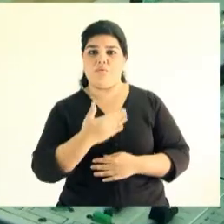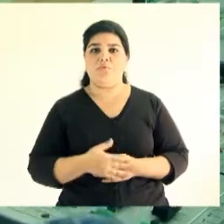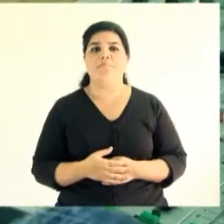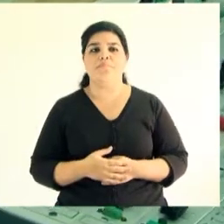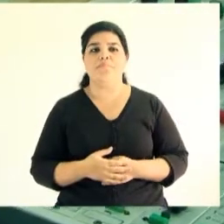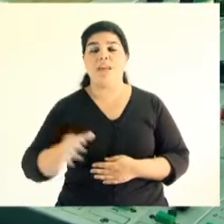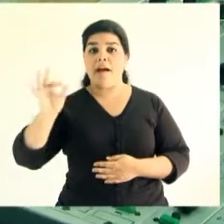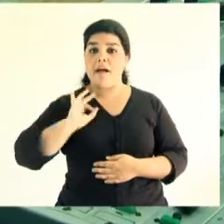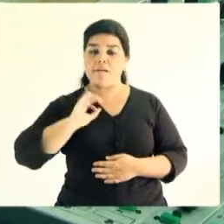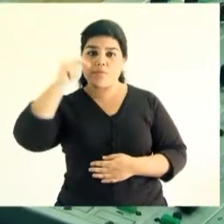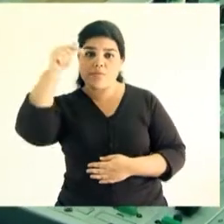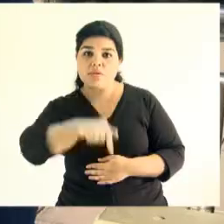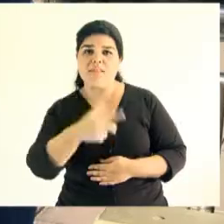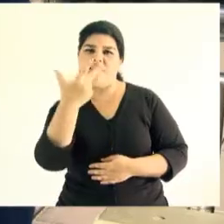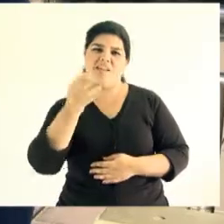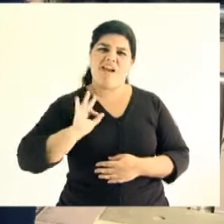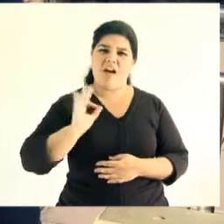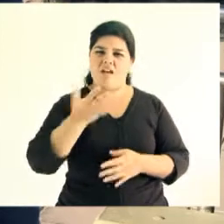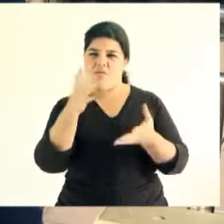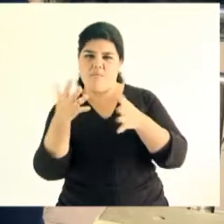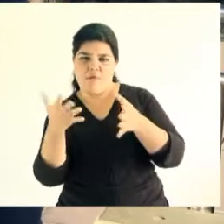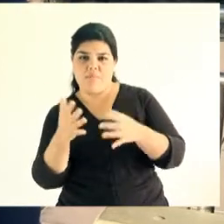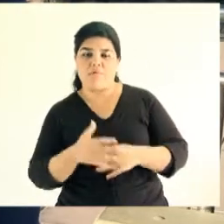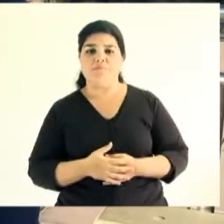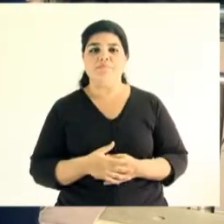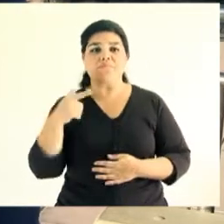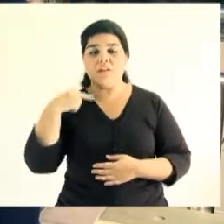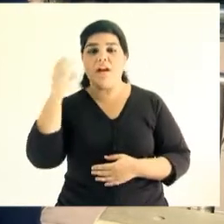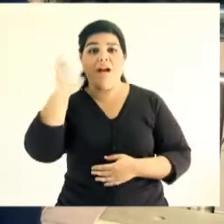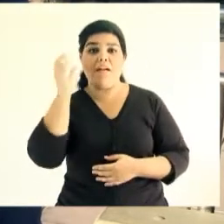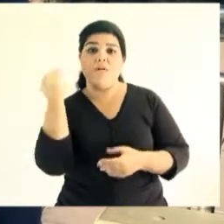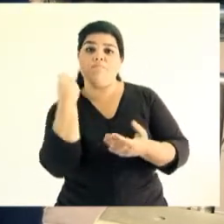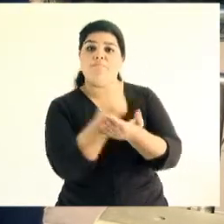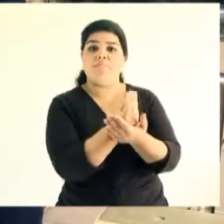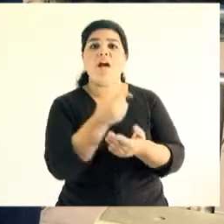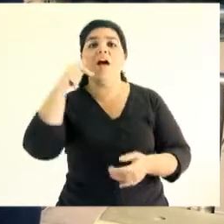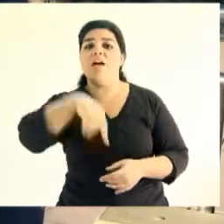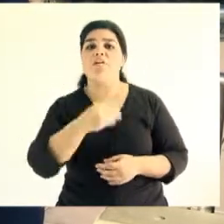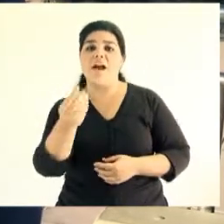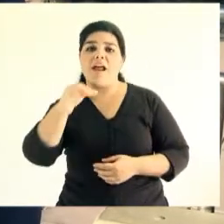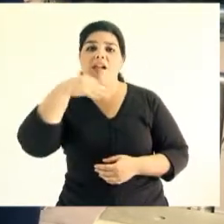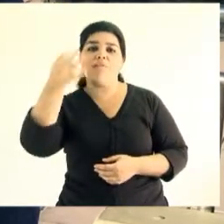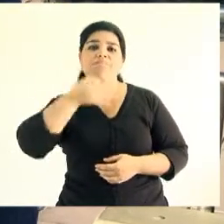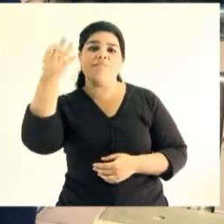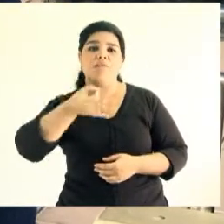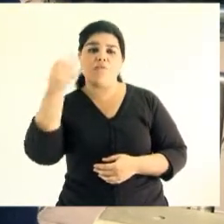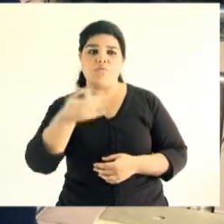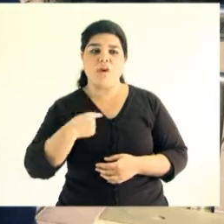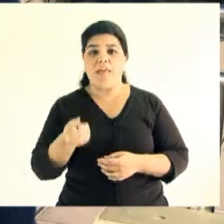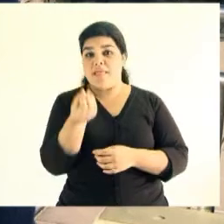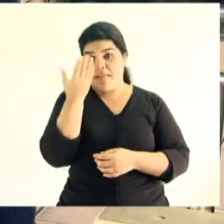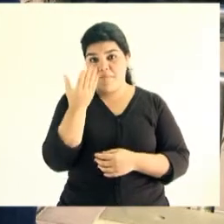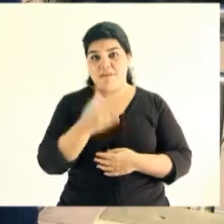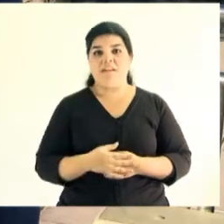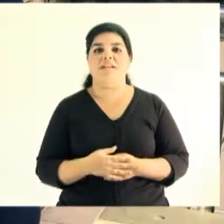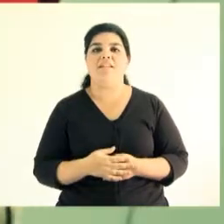bueno, en este año y de hace ya 3 años más o menos estoy en la radio, este año específicamente me ha tocado la parte de locución estoy